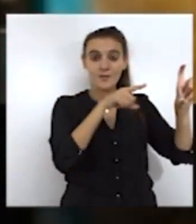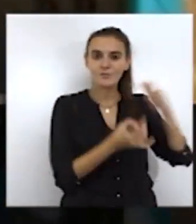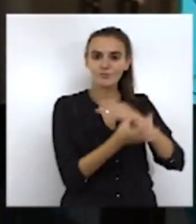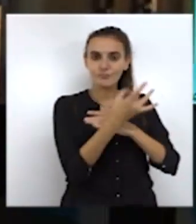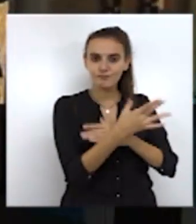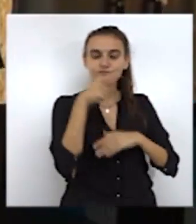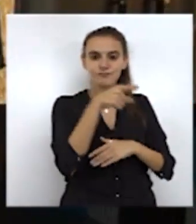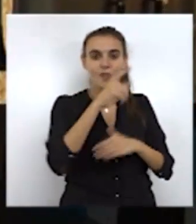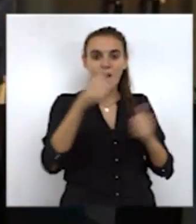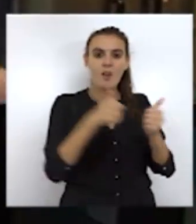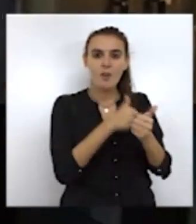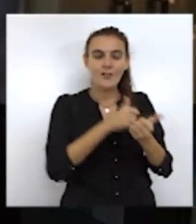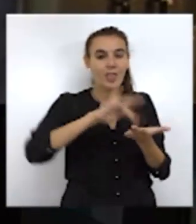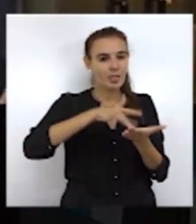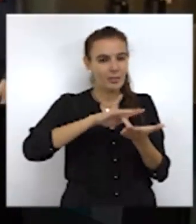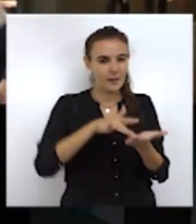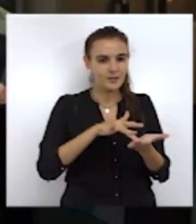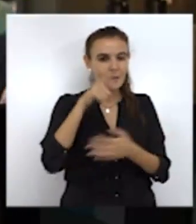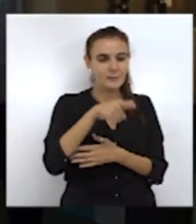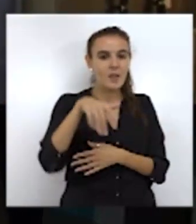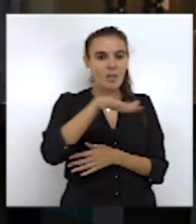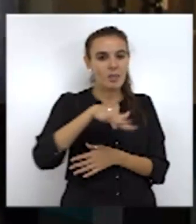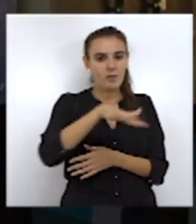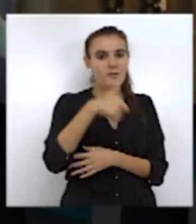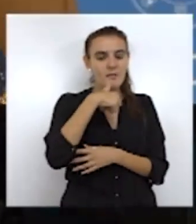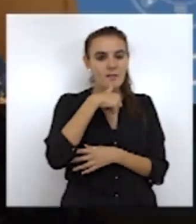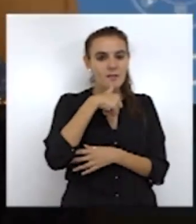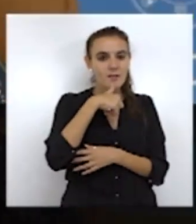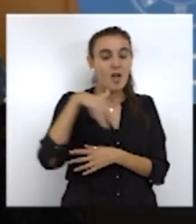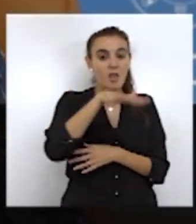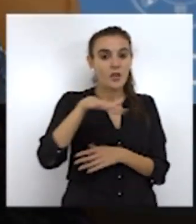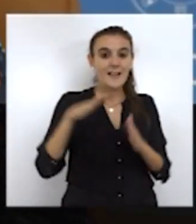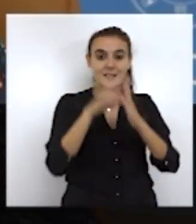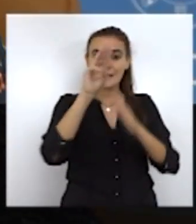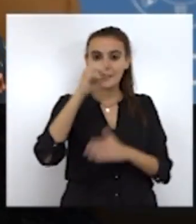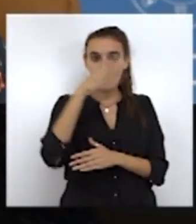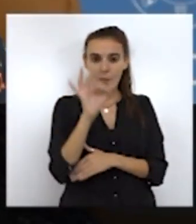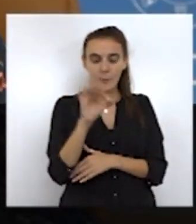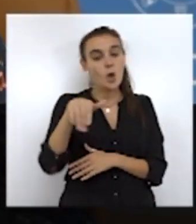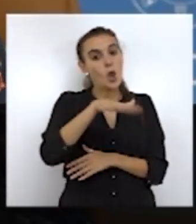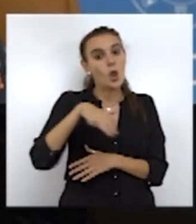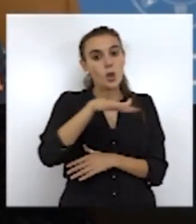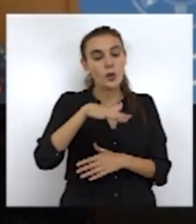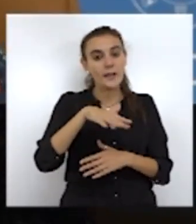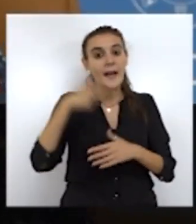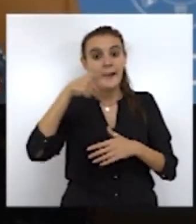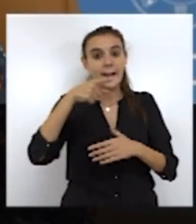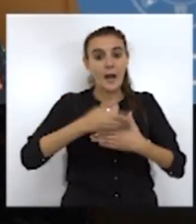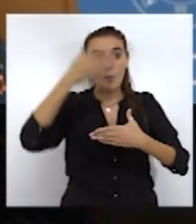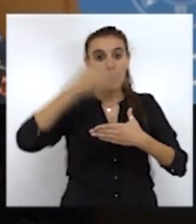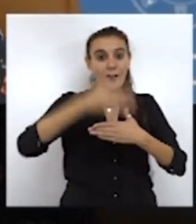instalación de la que será la oficina digital de nuestra ciudad ubicada en el ángulo de San Pablo. Se debe dedicar este espacio situado en las murallas